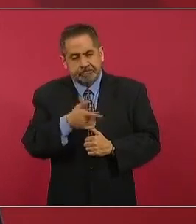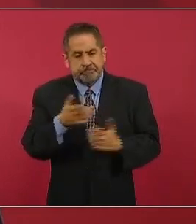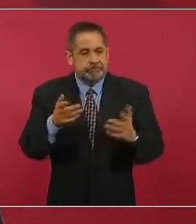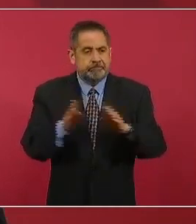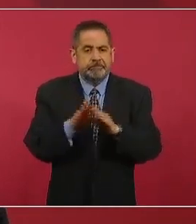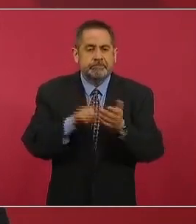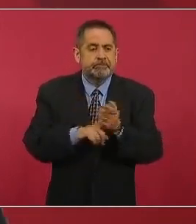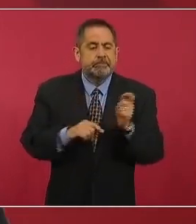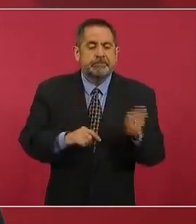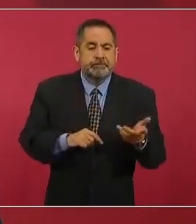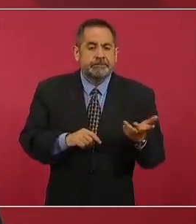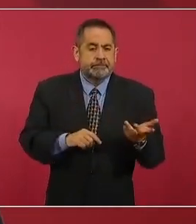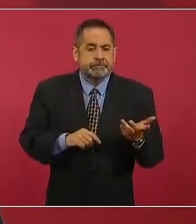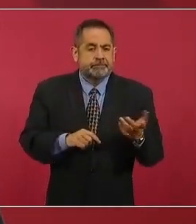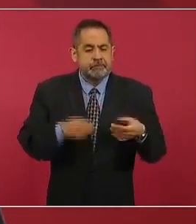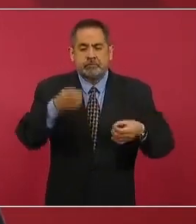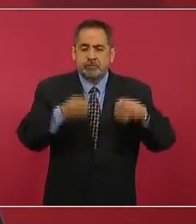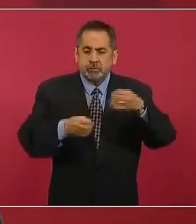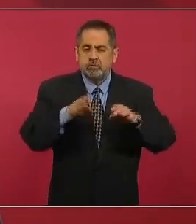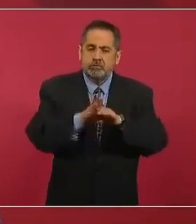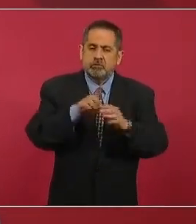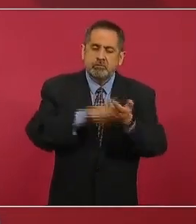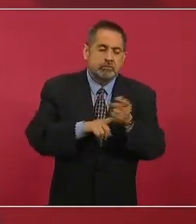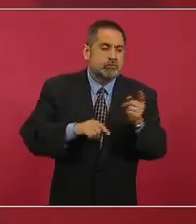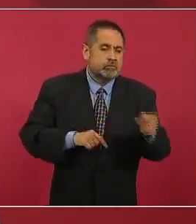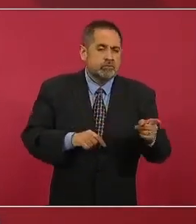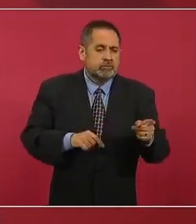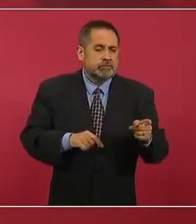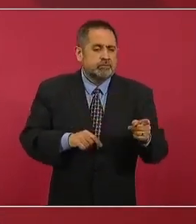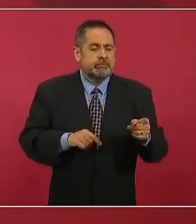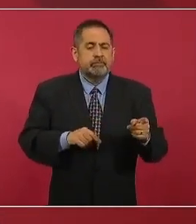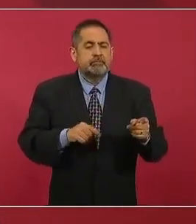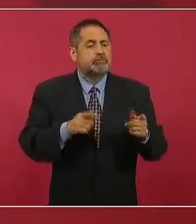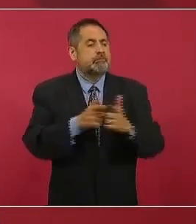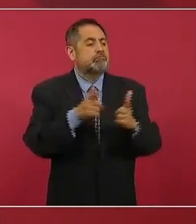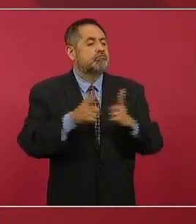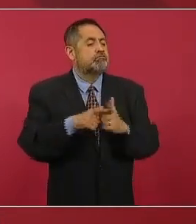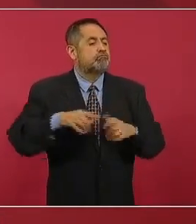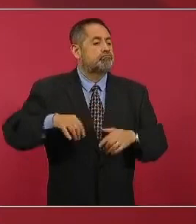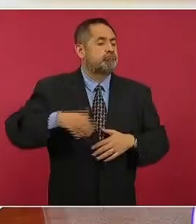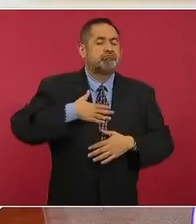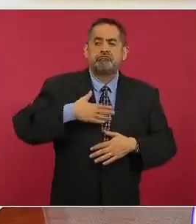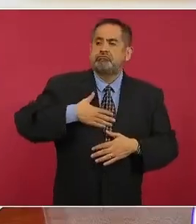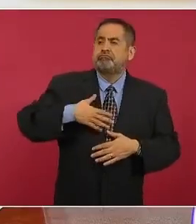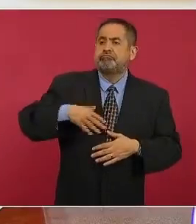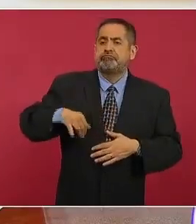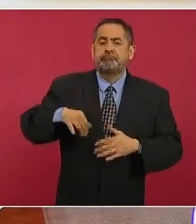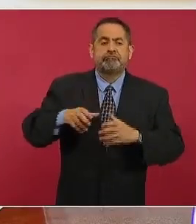como jueces de grupos de intereses creados